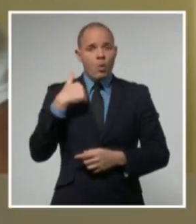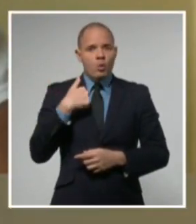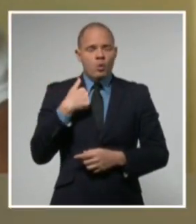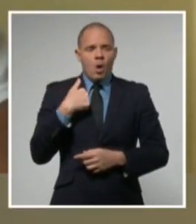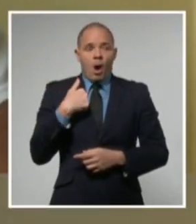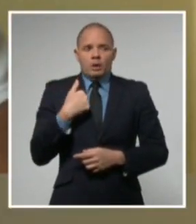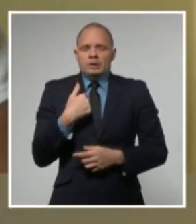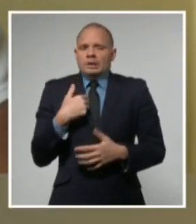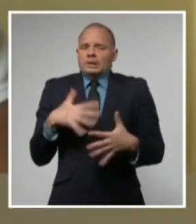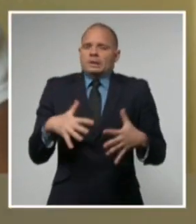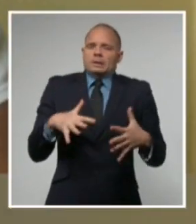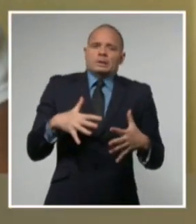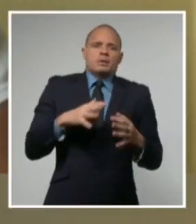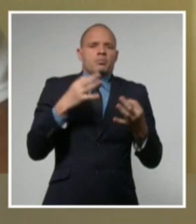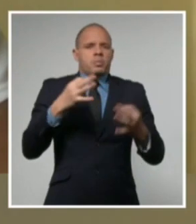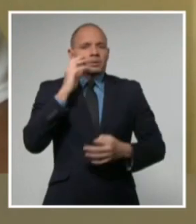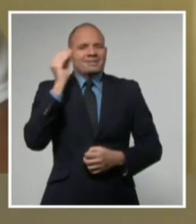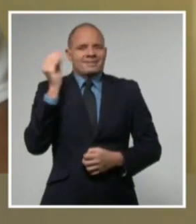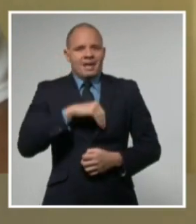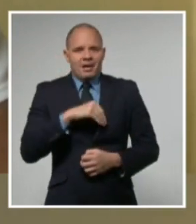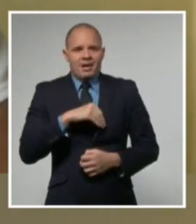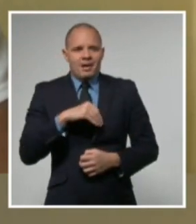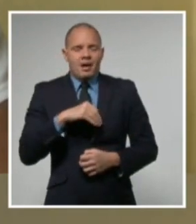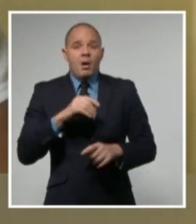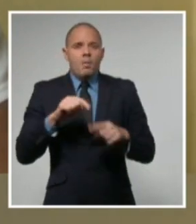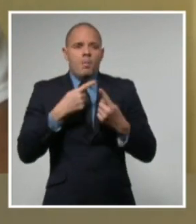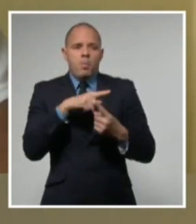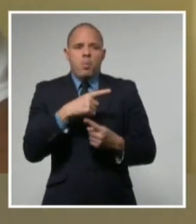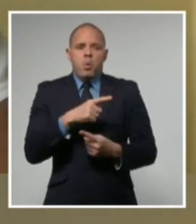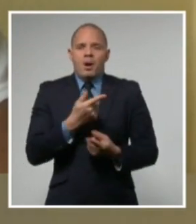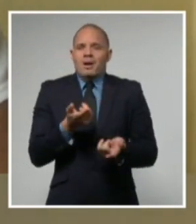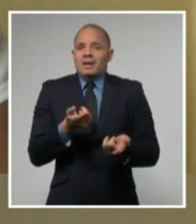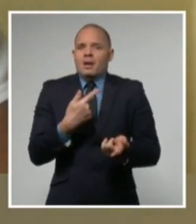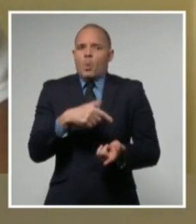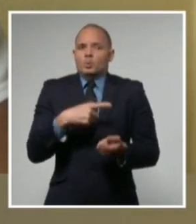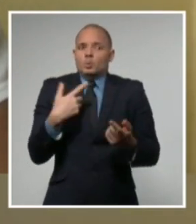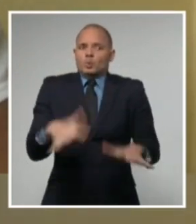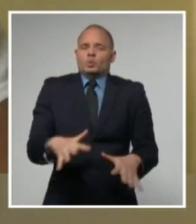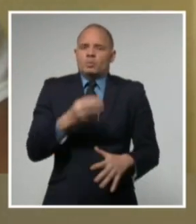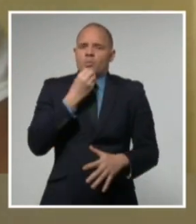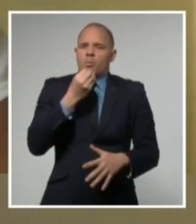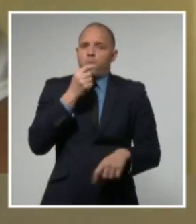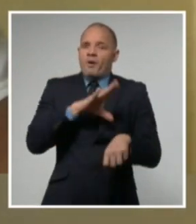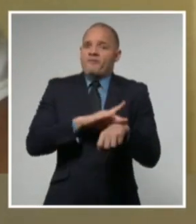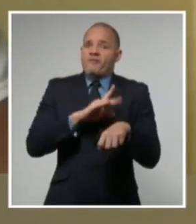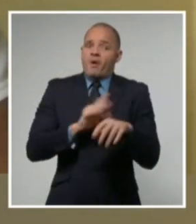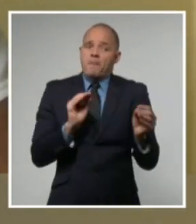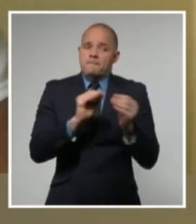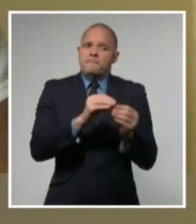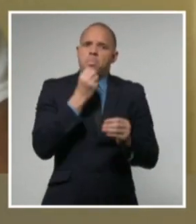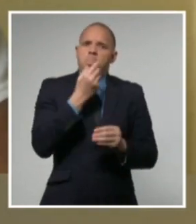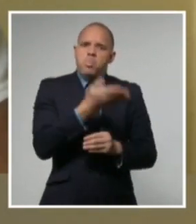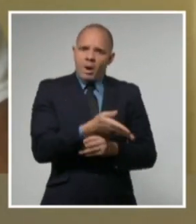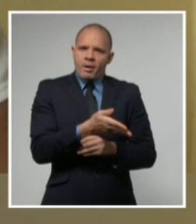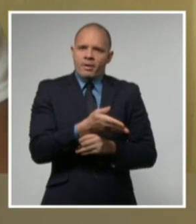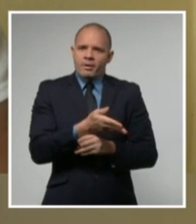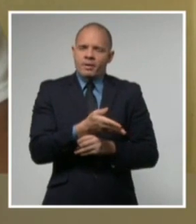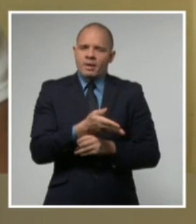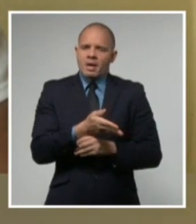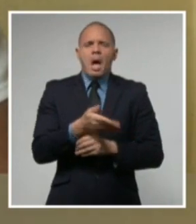ahora en este momento estoy pero maravillosamente orgullosa de ella